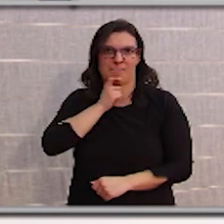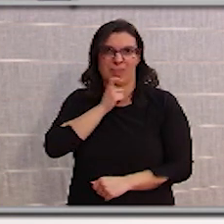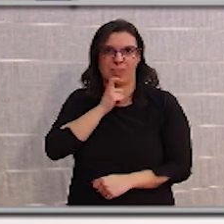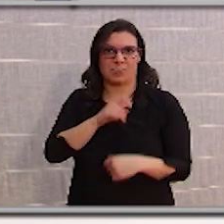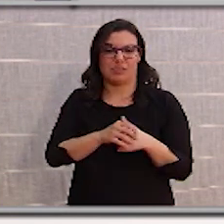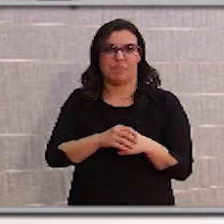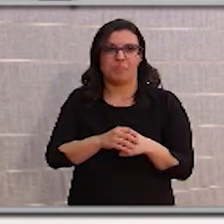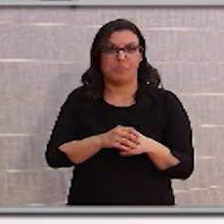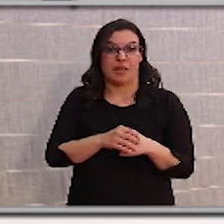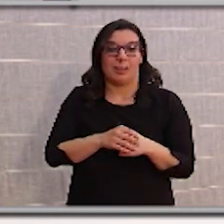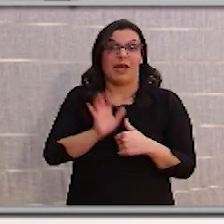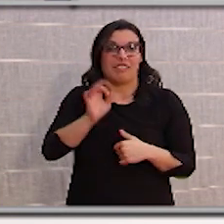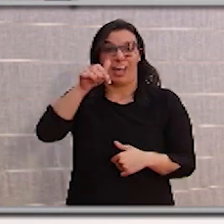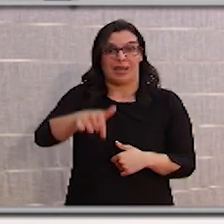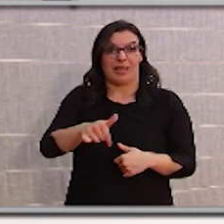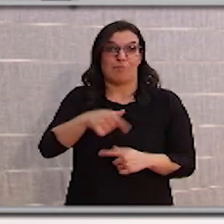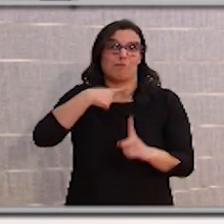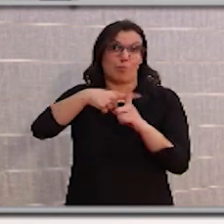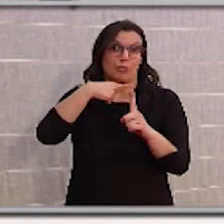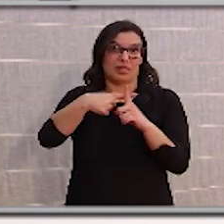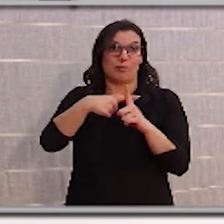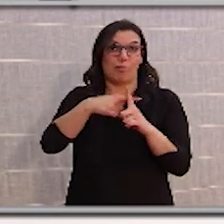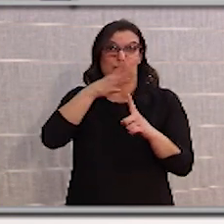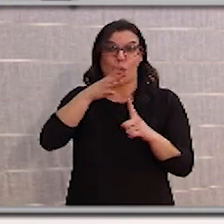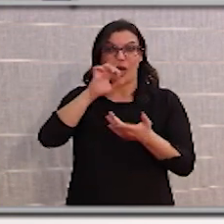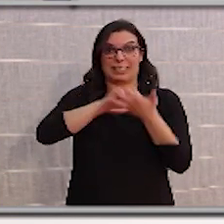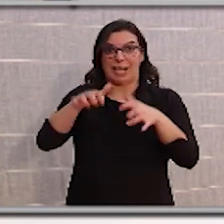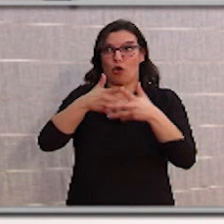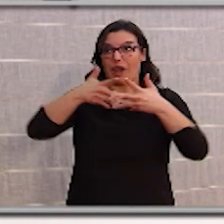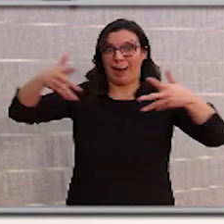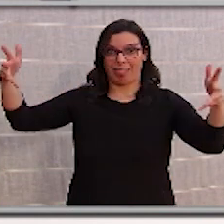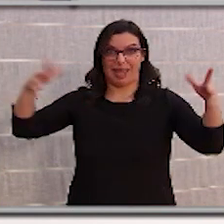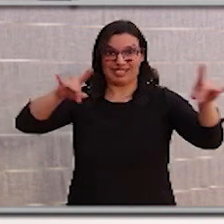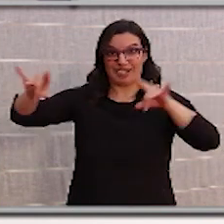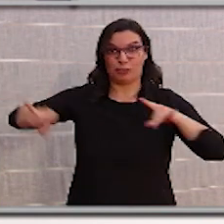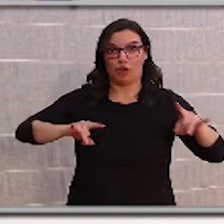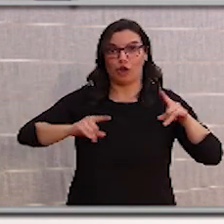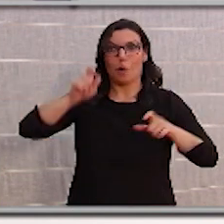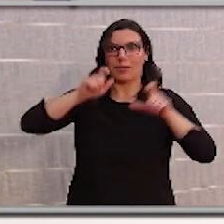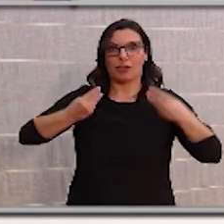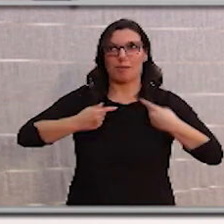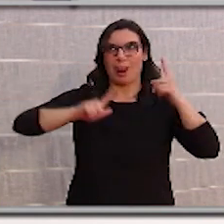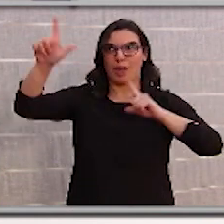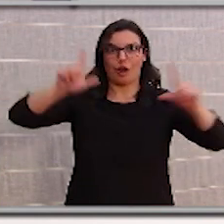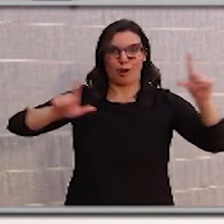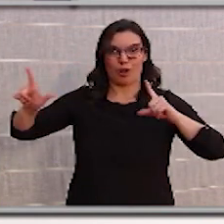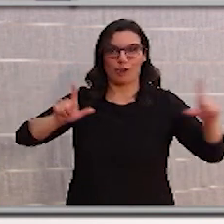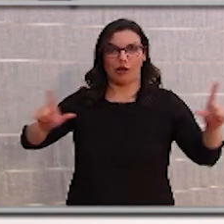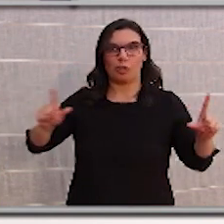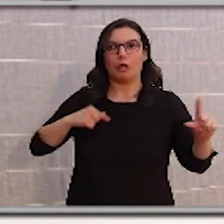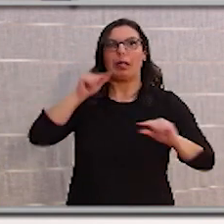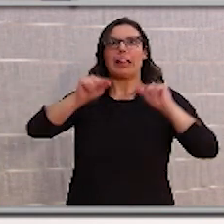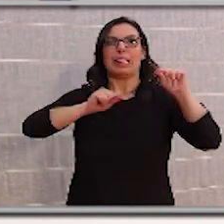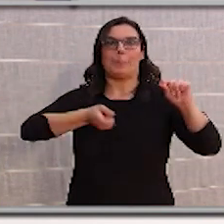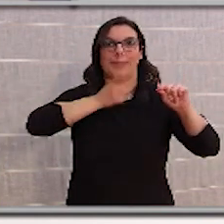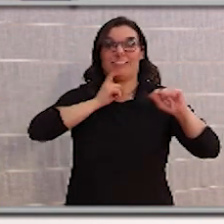dispersión. Cuando ocurre una cosa en una ciudad, cuanto más grande es la ciudad, cuanto más aglomeración hay, más difícil, naturalmente,